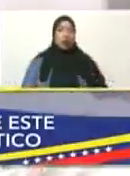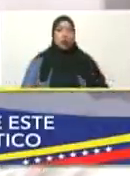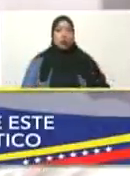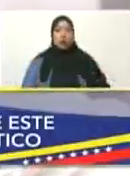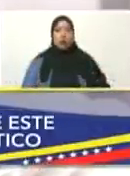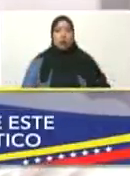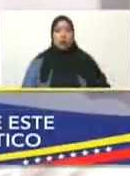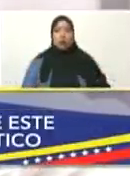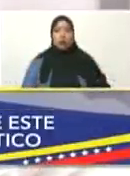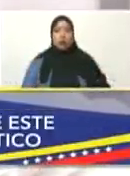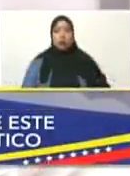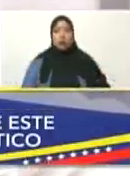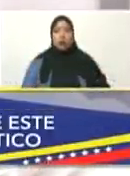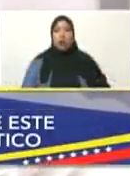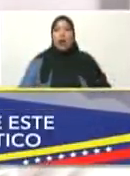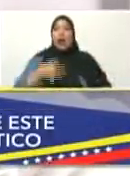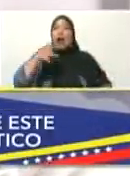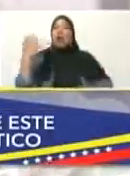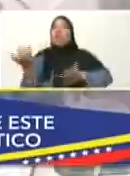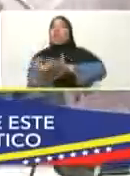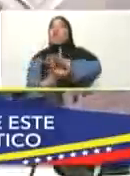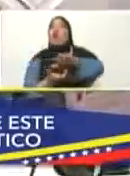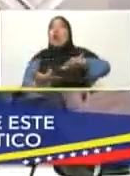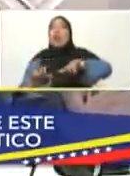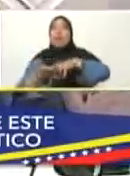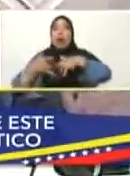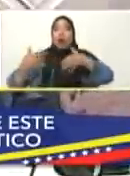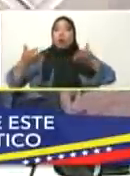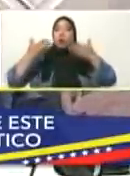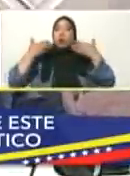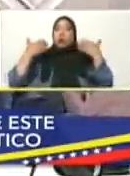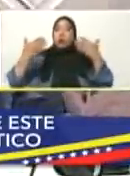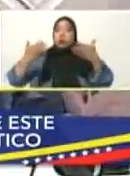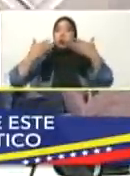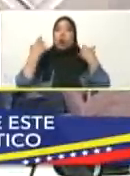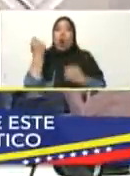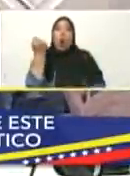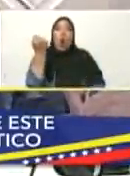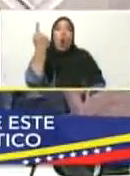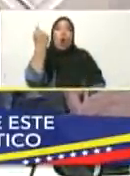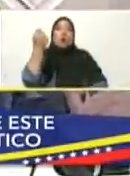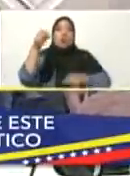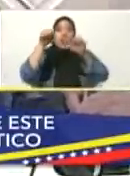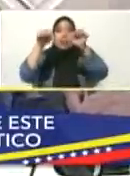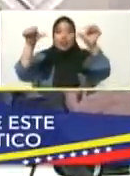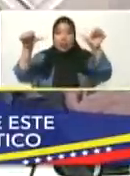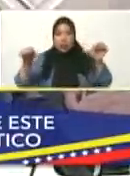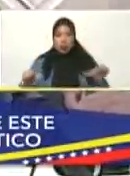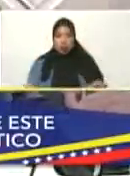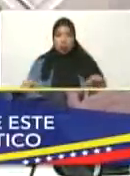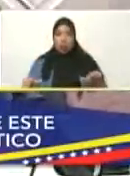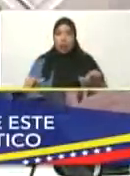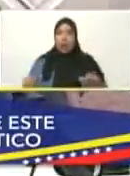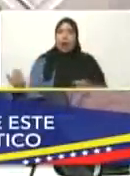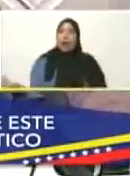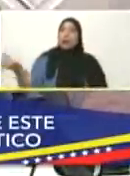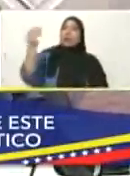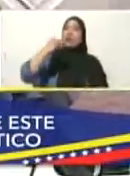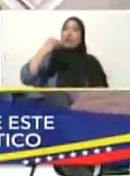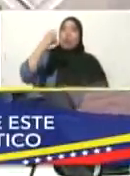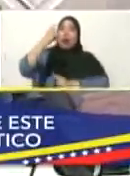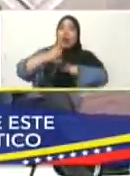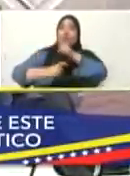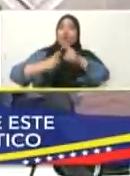Las ondas tropicales han entrado a Venezuela 10, esta es la 11, y se suma a un ciclón que se formó en el Caribe Oriental.